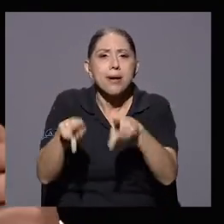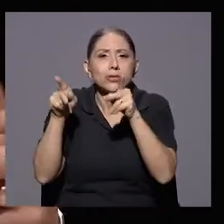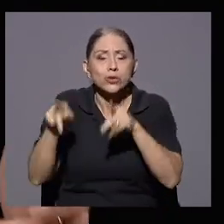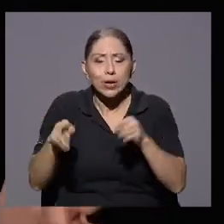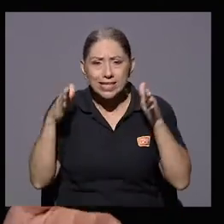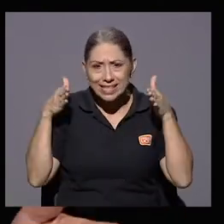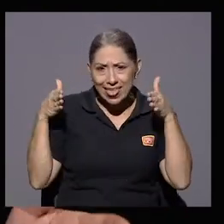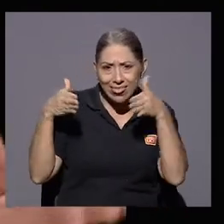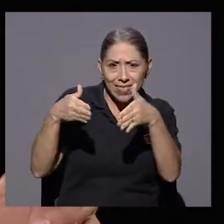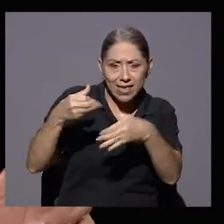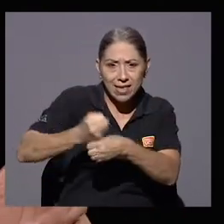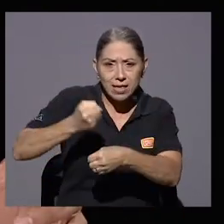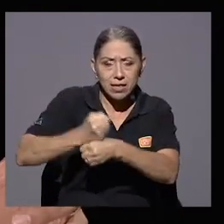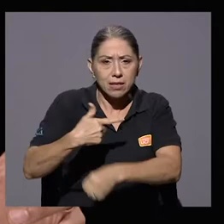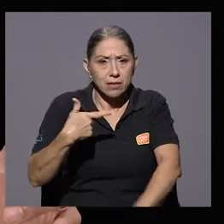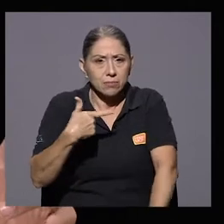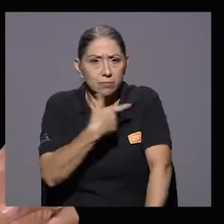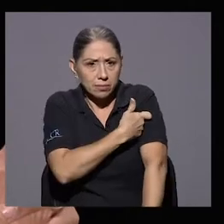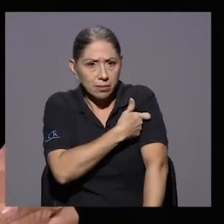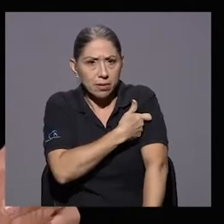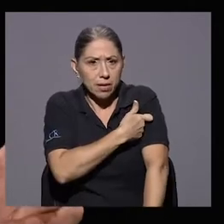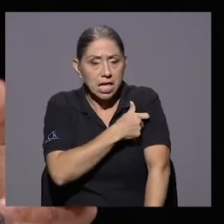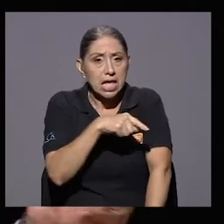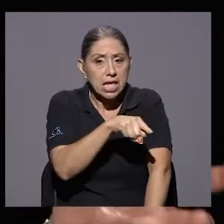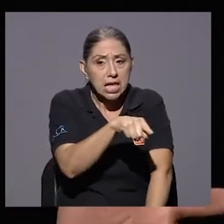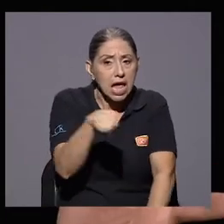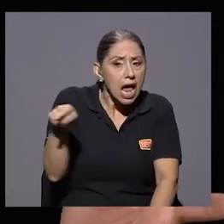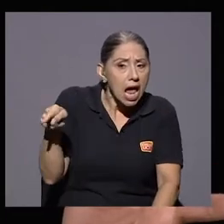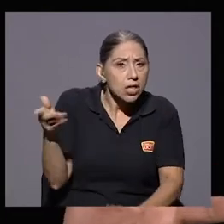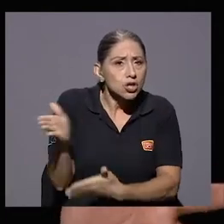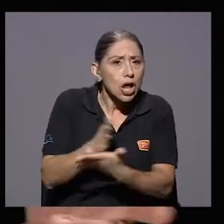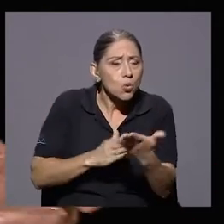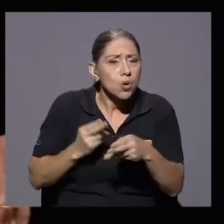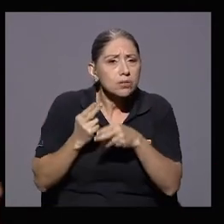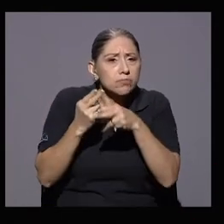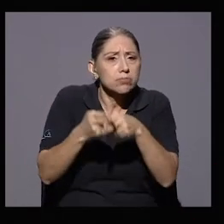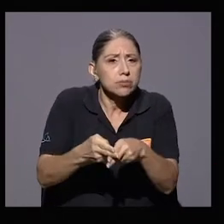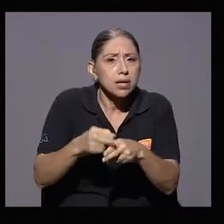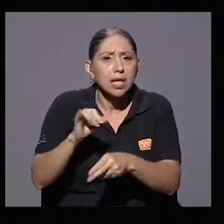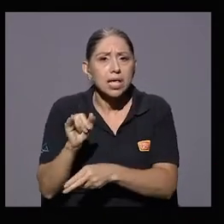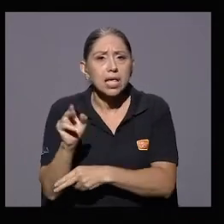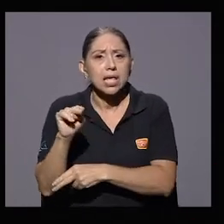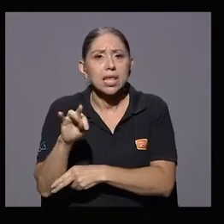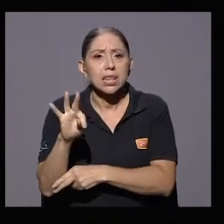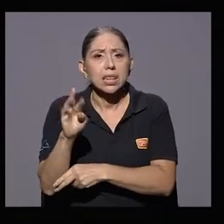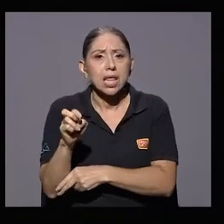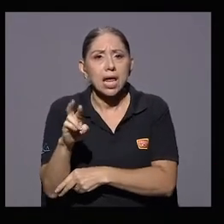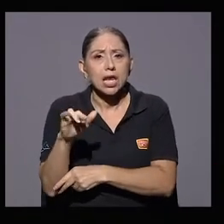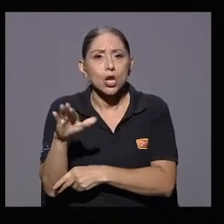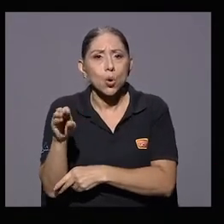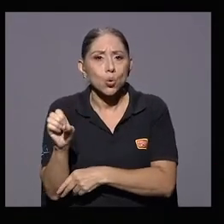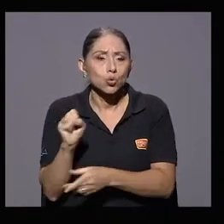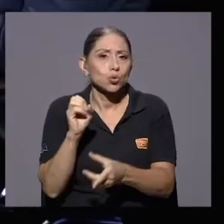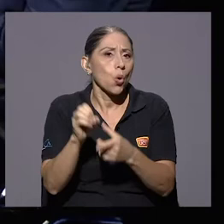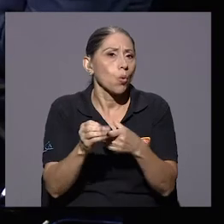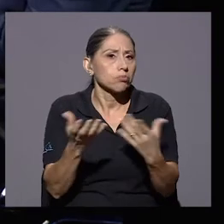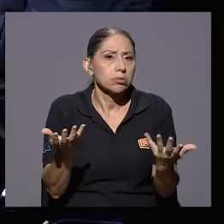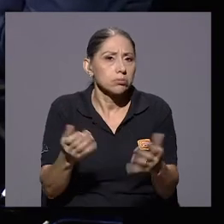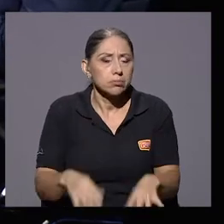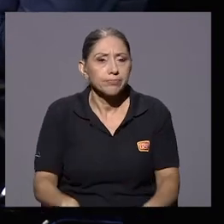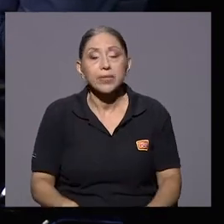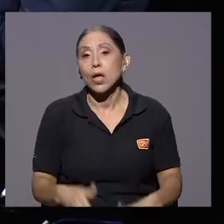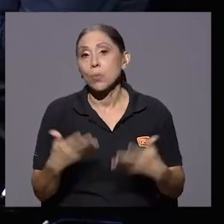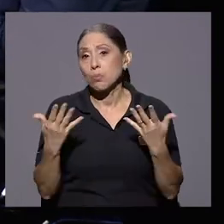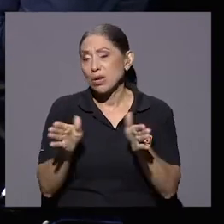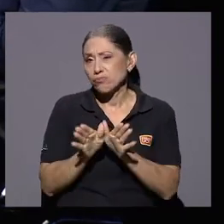dedicándose a la enfermería? Y que se encuentran algunas en condición de interinazgo y otras en condición. Sí, en términos generales los números